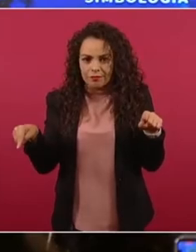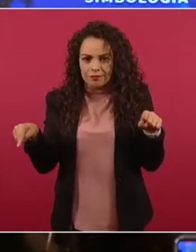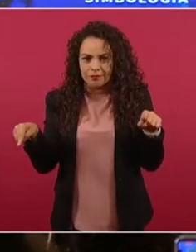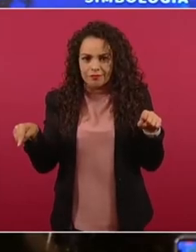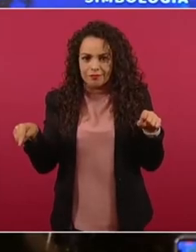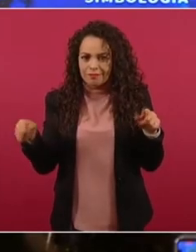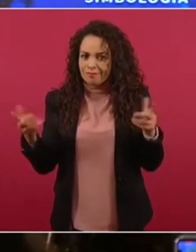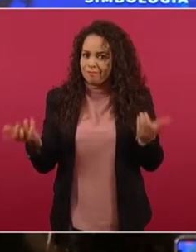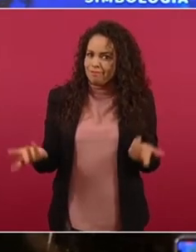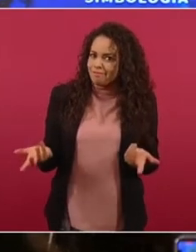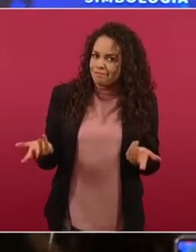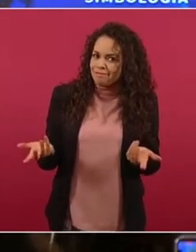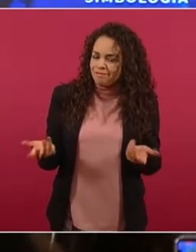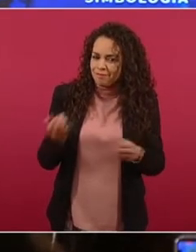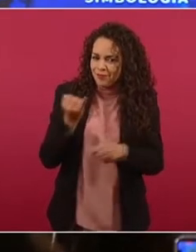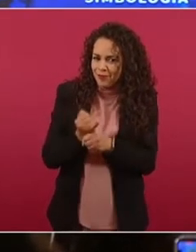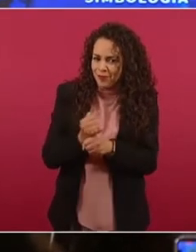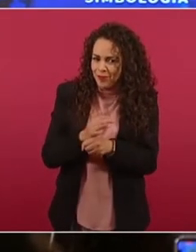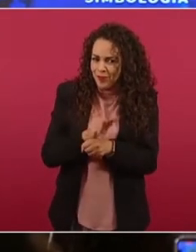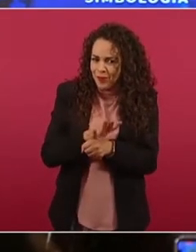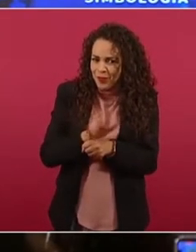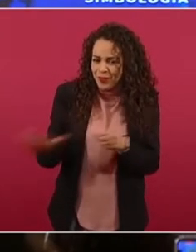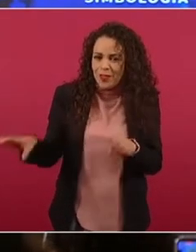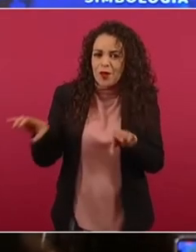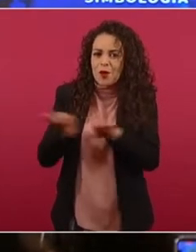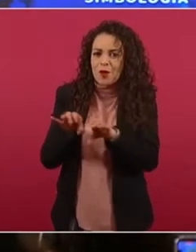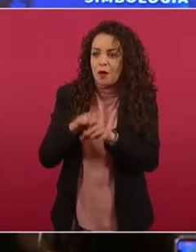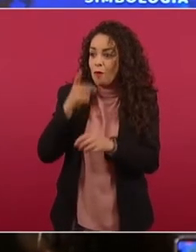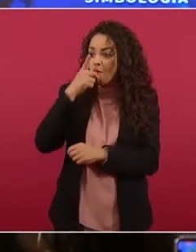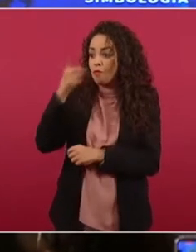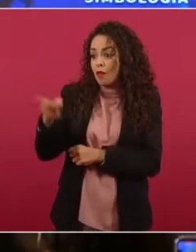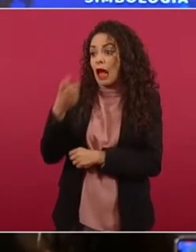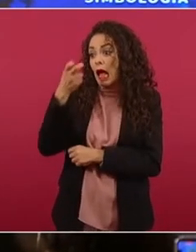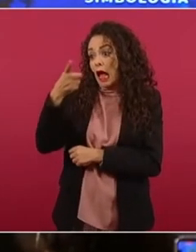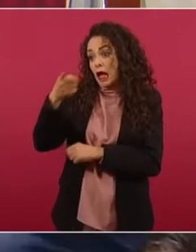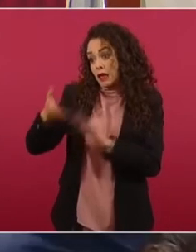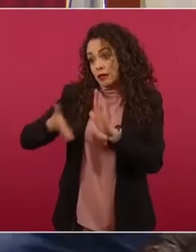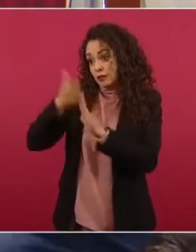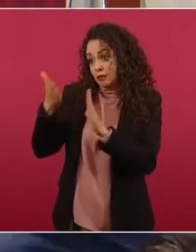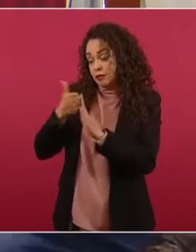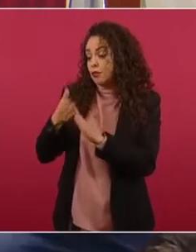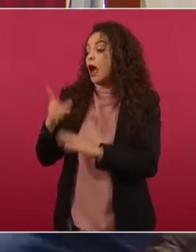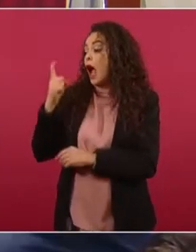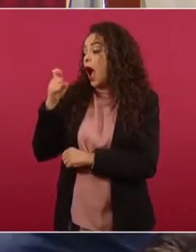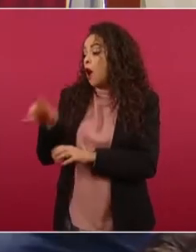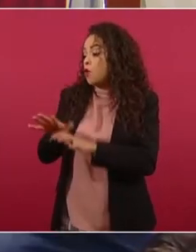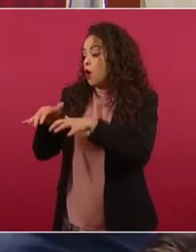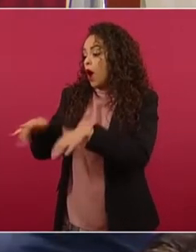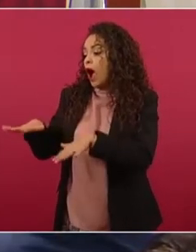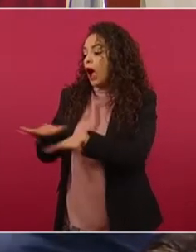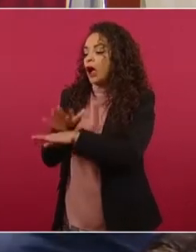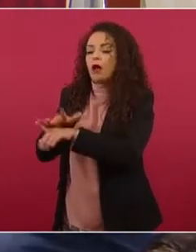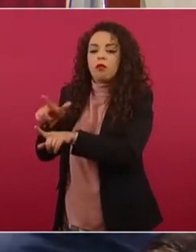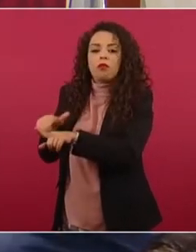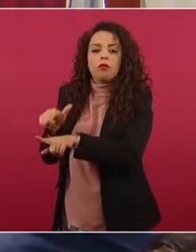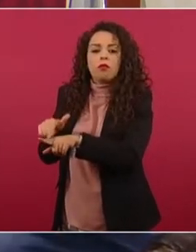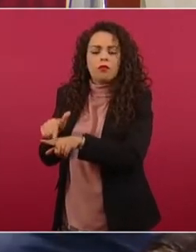que van a cambiar los colores si todavía o ya están cambiando los colores